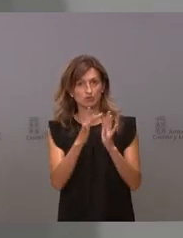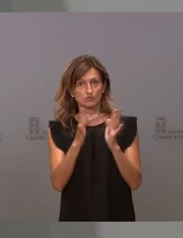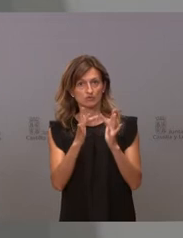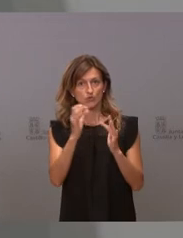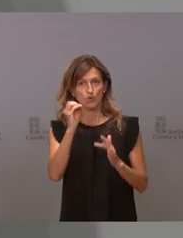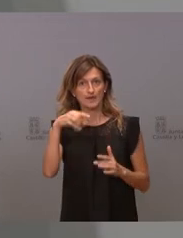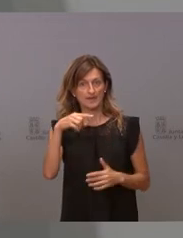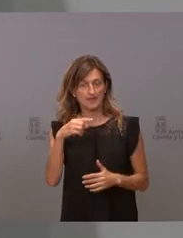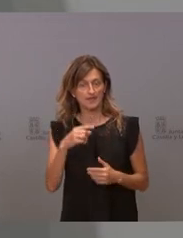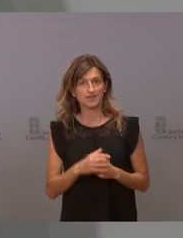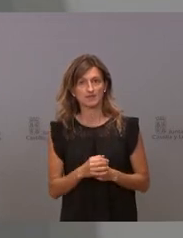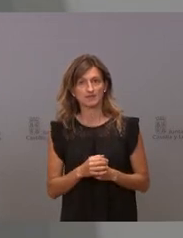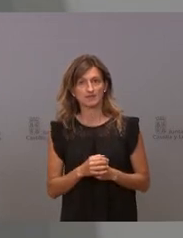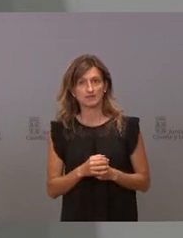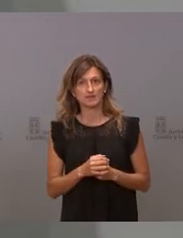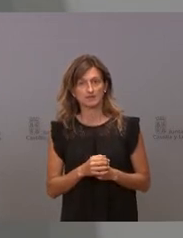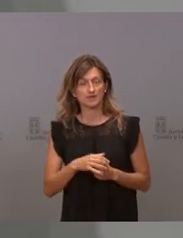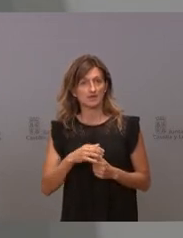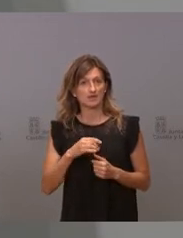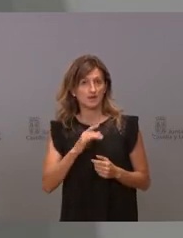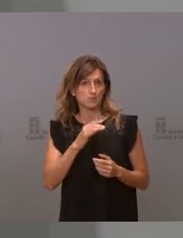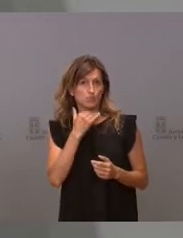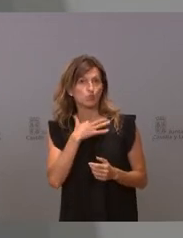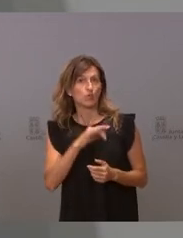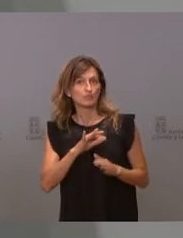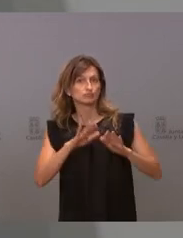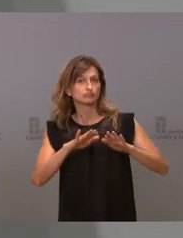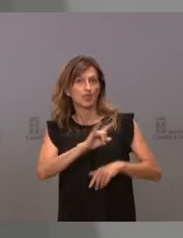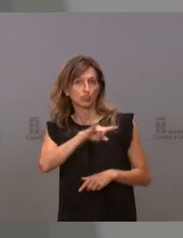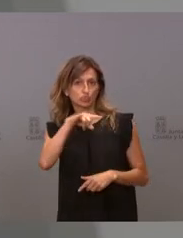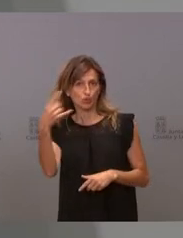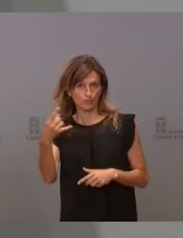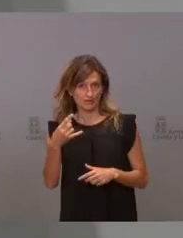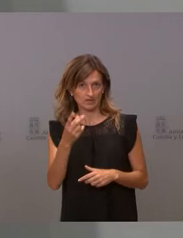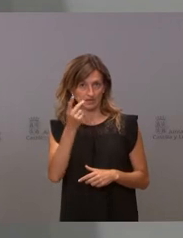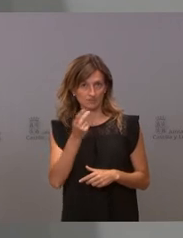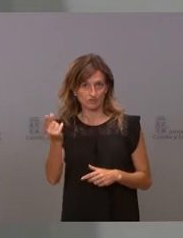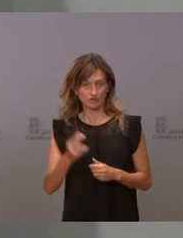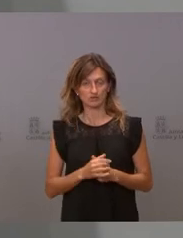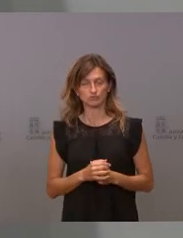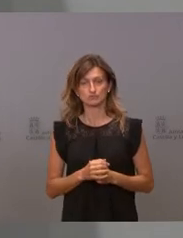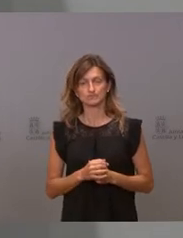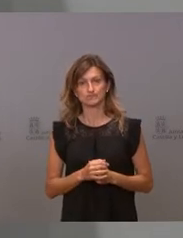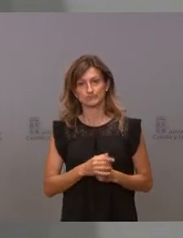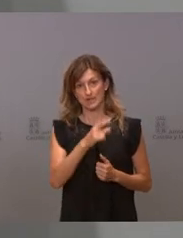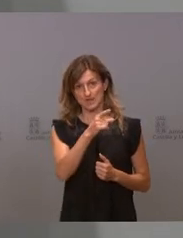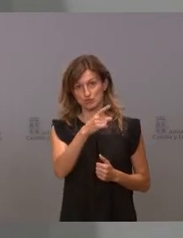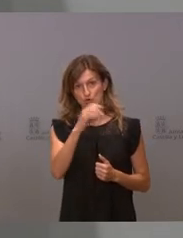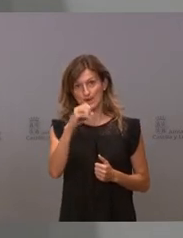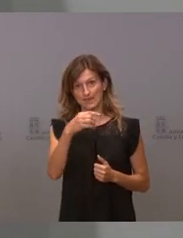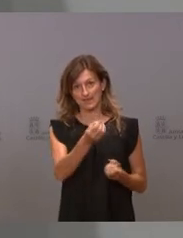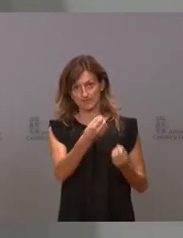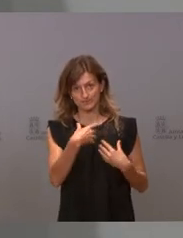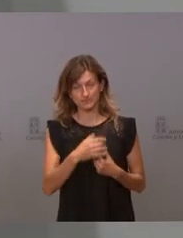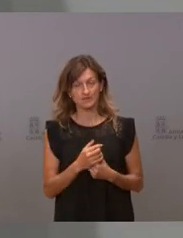una capacidad incluso para tener casi el doble de esta cifra, por lo que nos han comunicado ellos. Pero